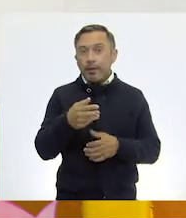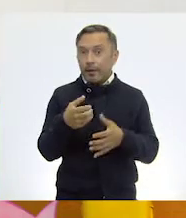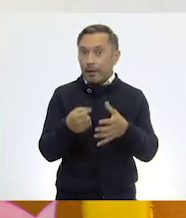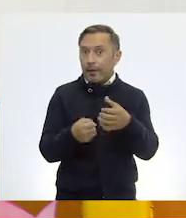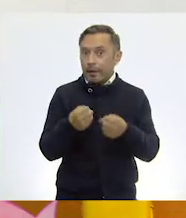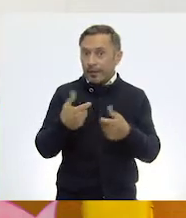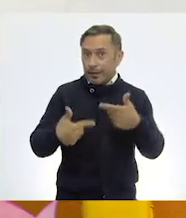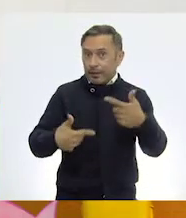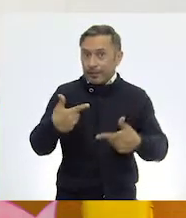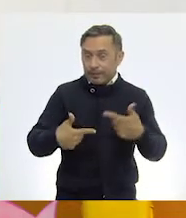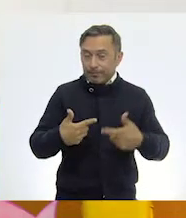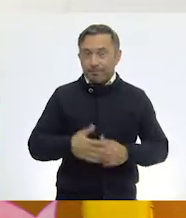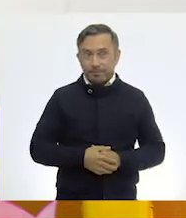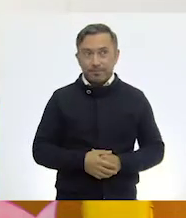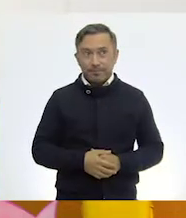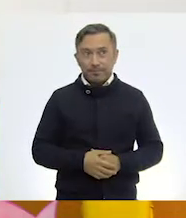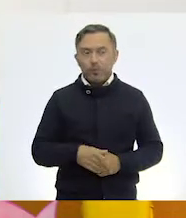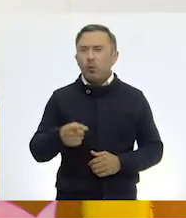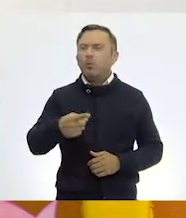¿Ustedes qué dicen?